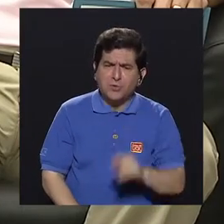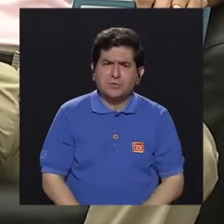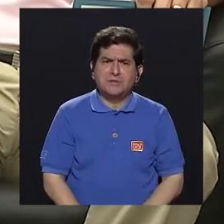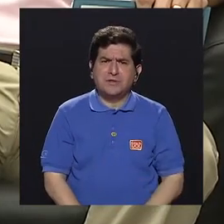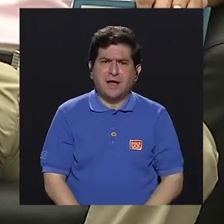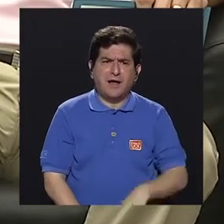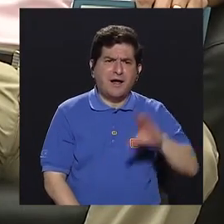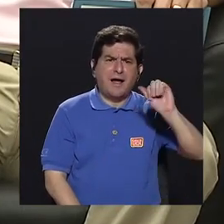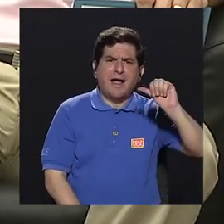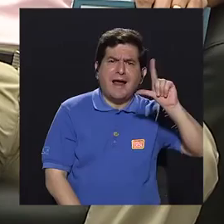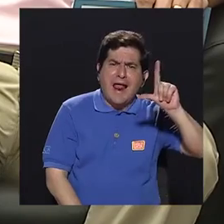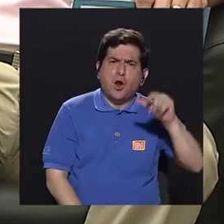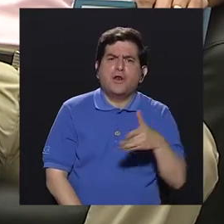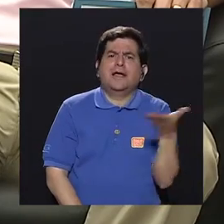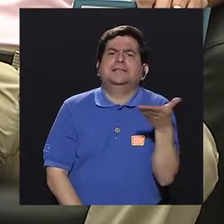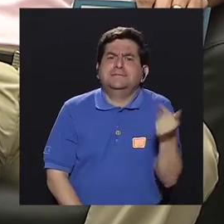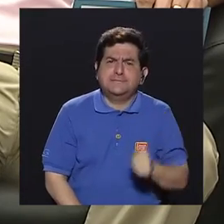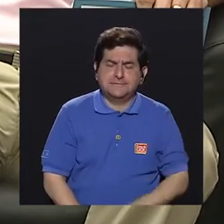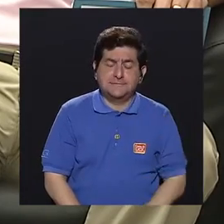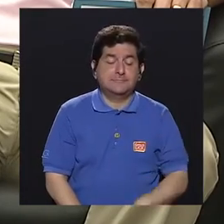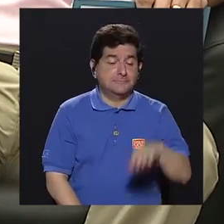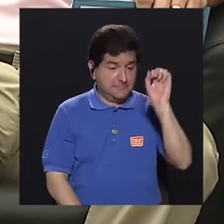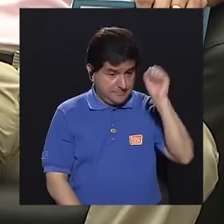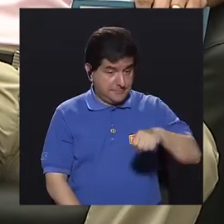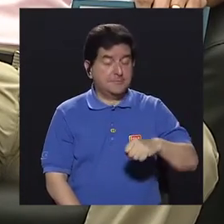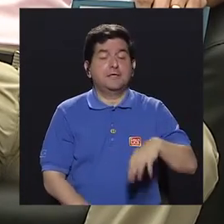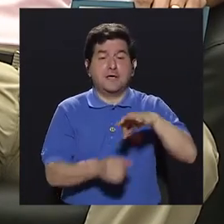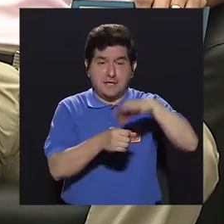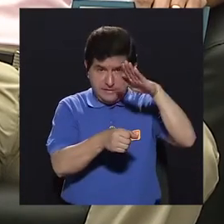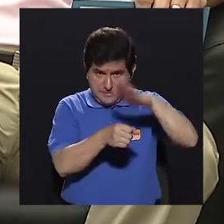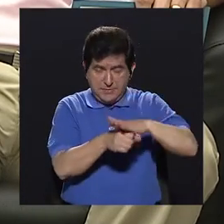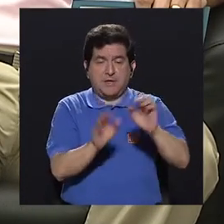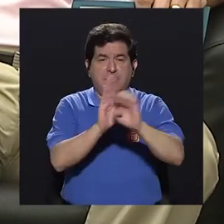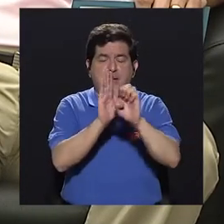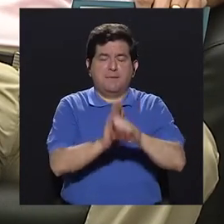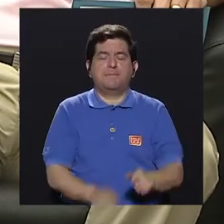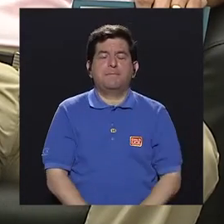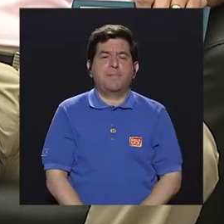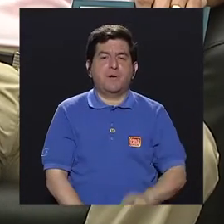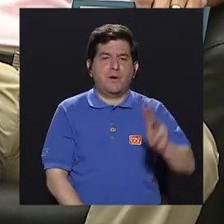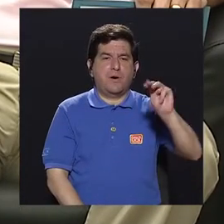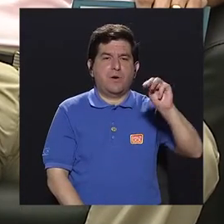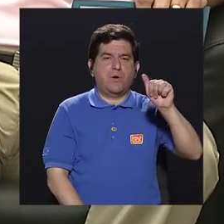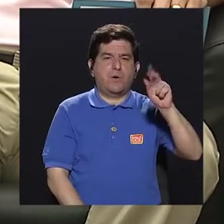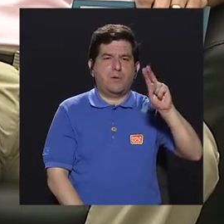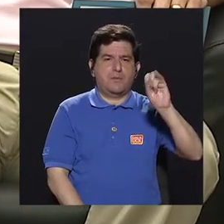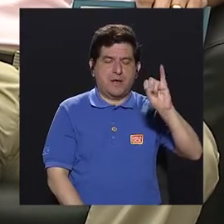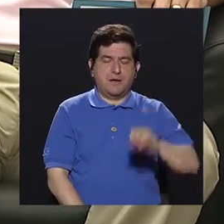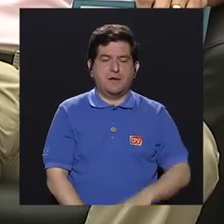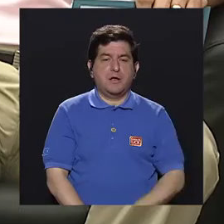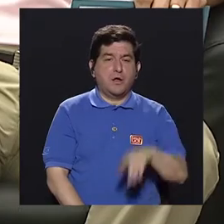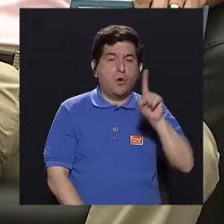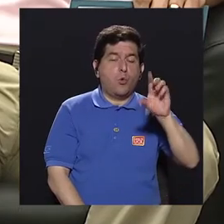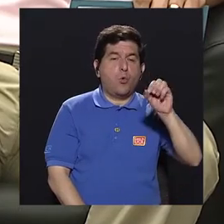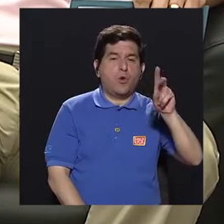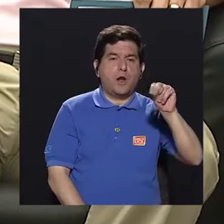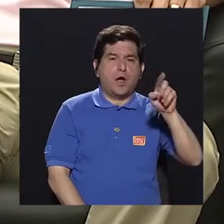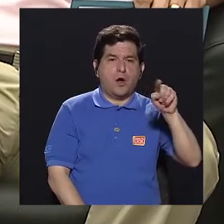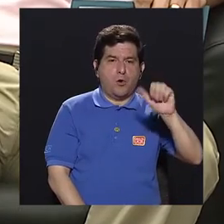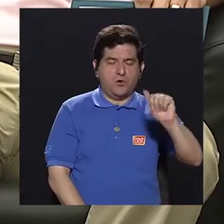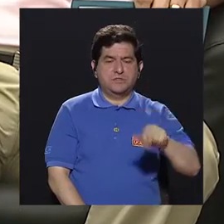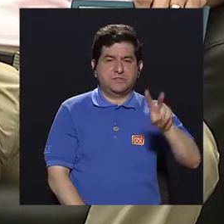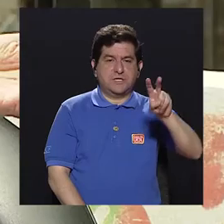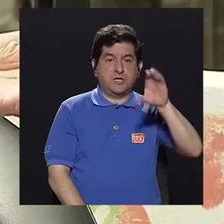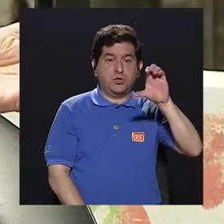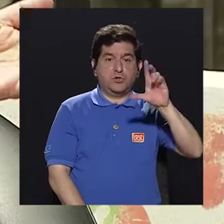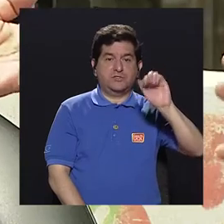las calorías. Sí, por ejemplo, hay semillas, qué sé yo, como el maní, que una onza de maní nos da más de 200 calorías,